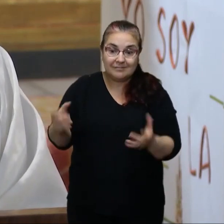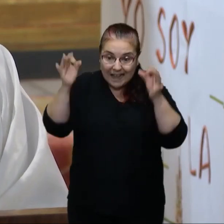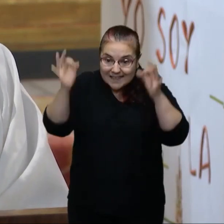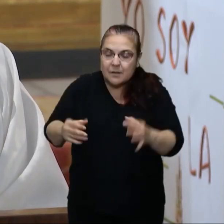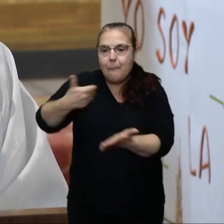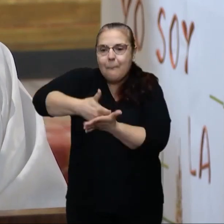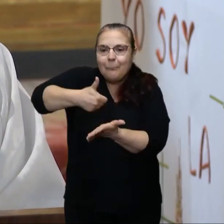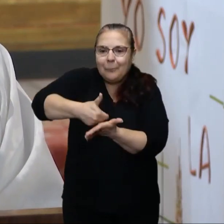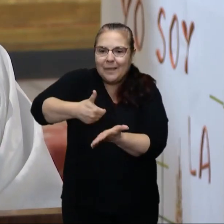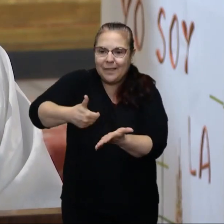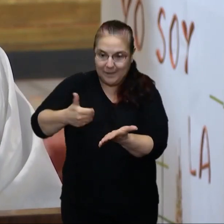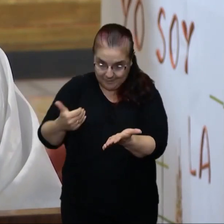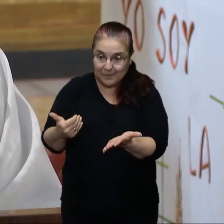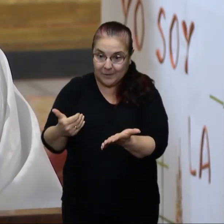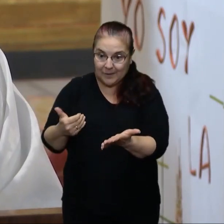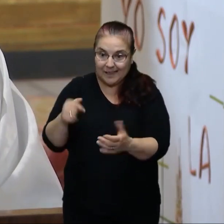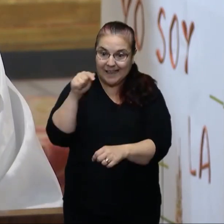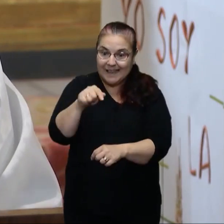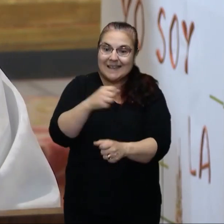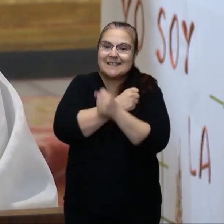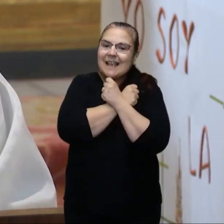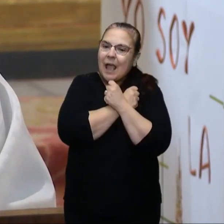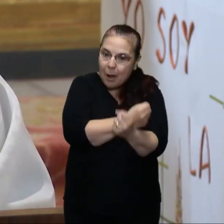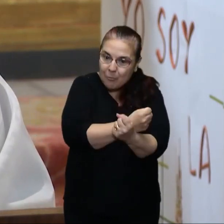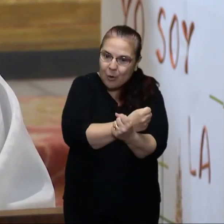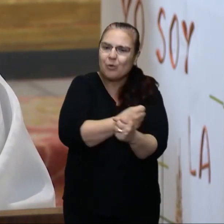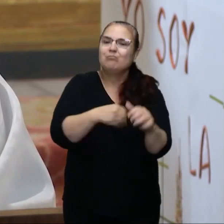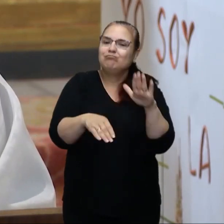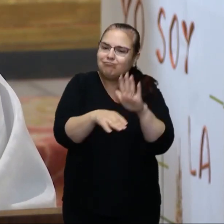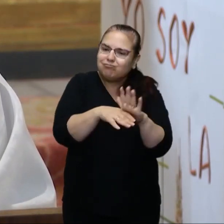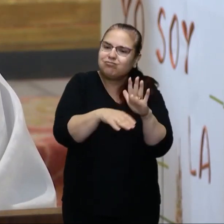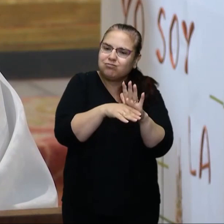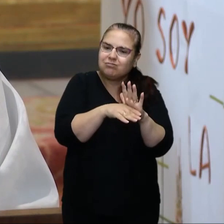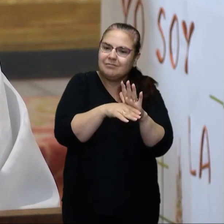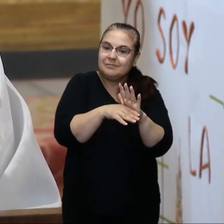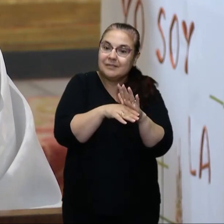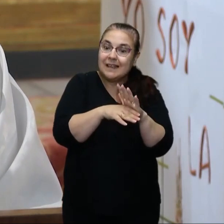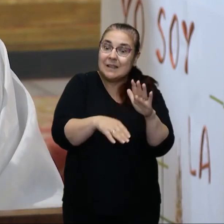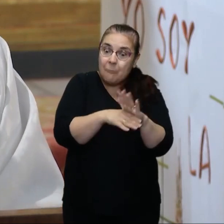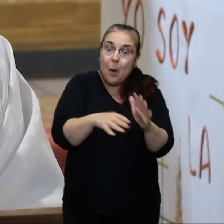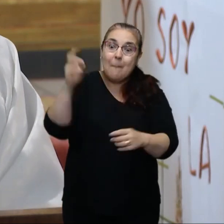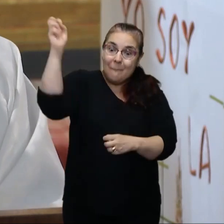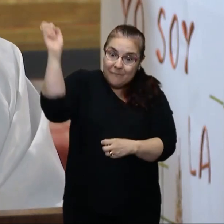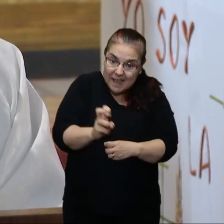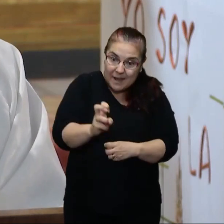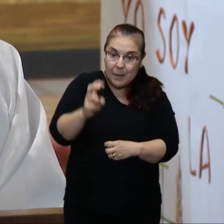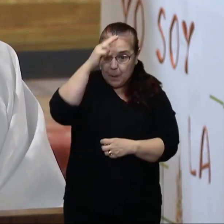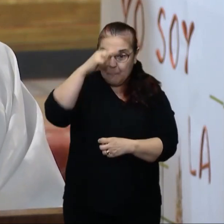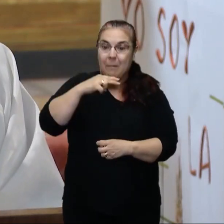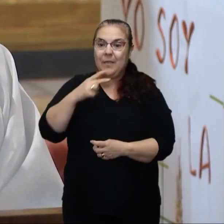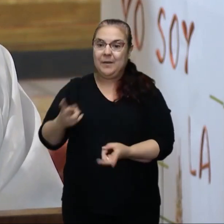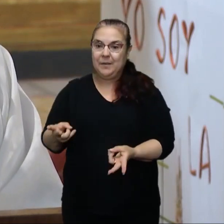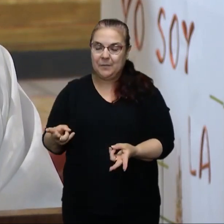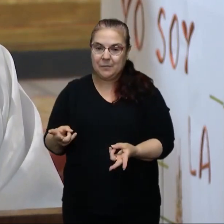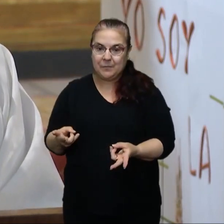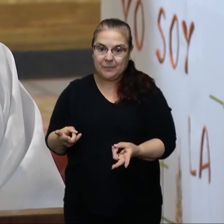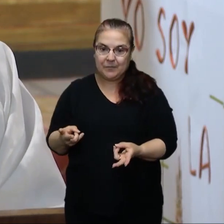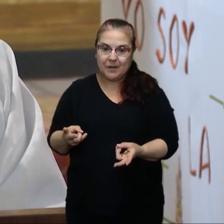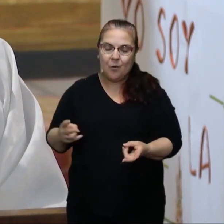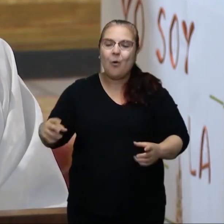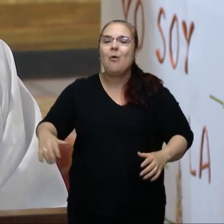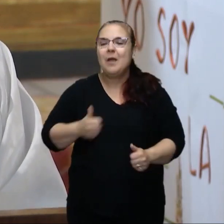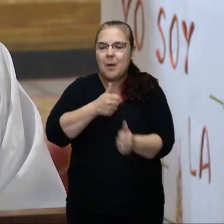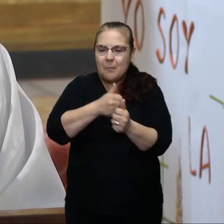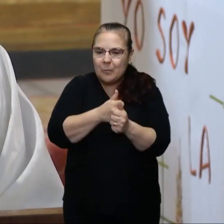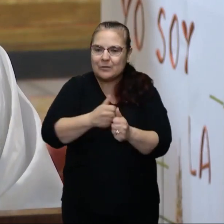pide permanecer en ese amor que viene del Padre. Y luego, el apóstol Juan seguirá adelante